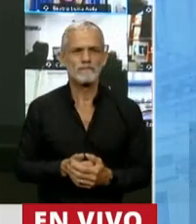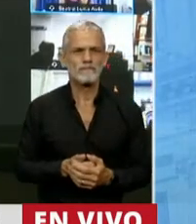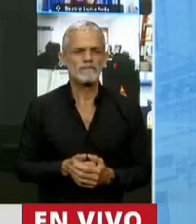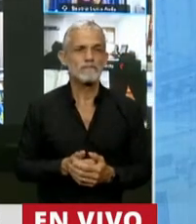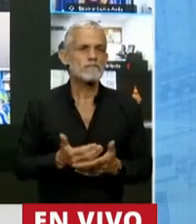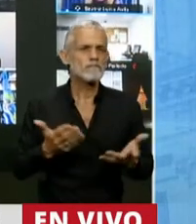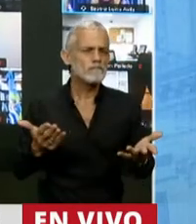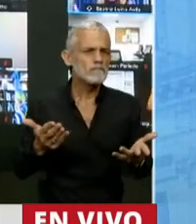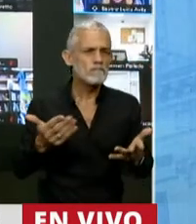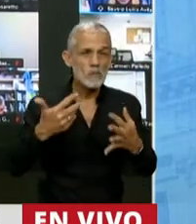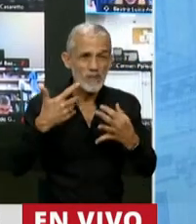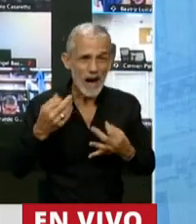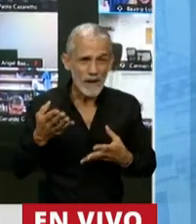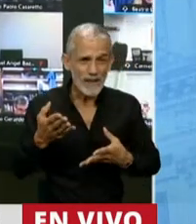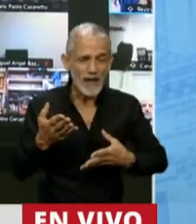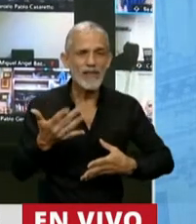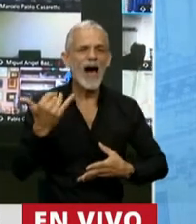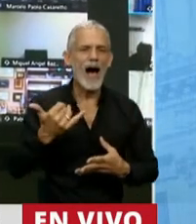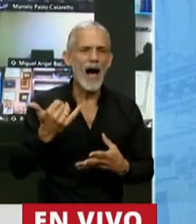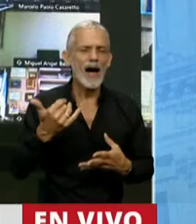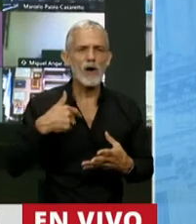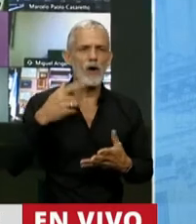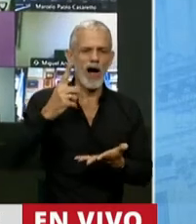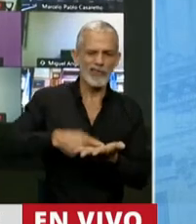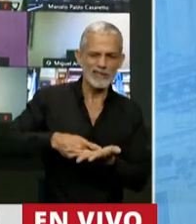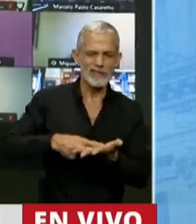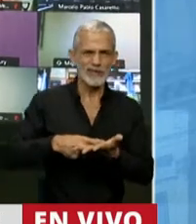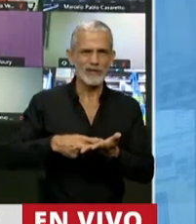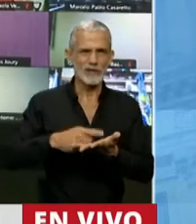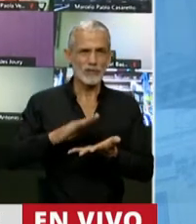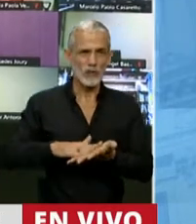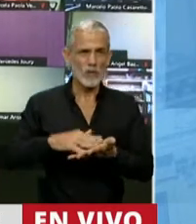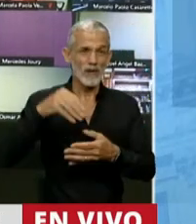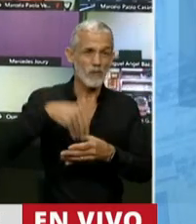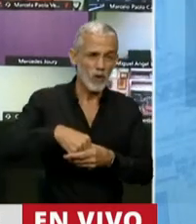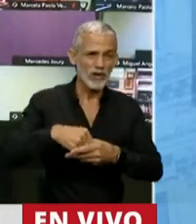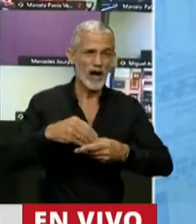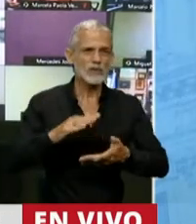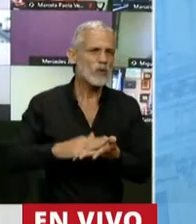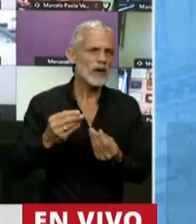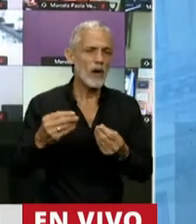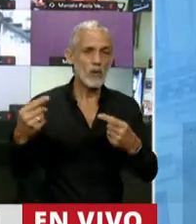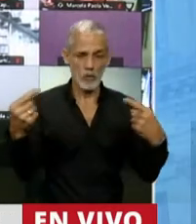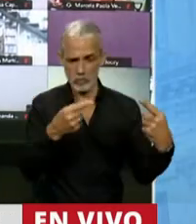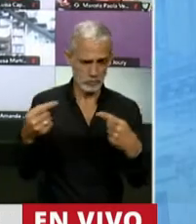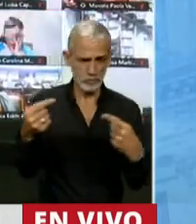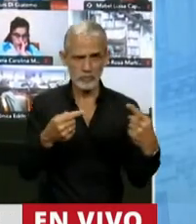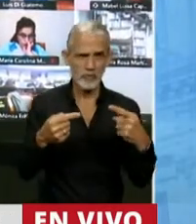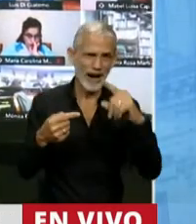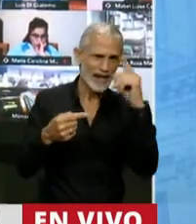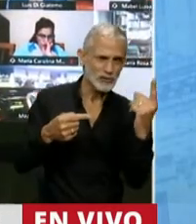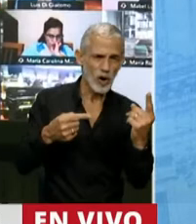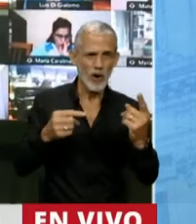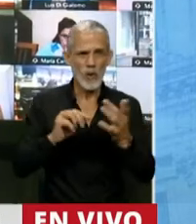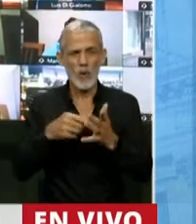Porque la verdad, tenemos hoy que decidir y tenemos que votar sobre un conflicto donde,